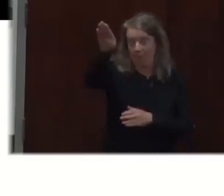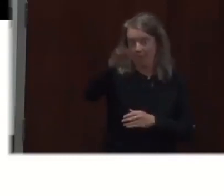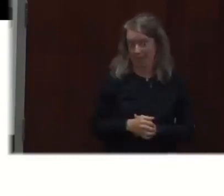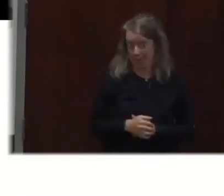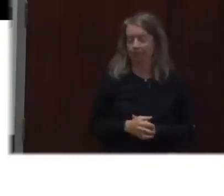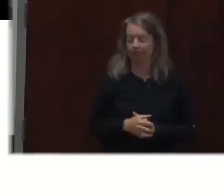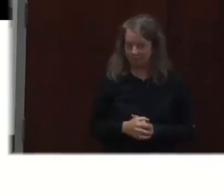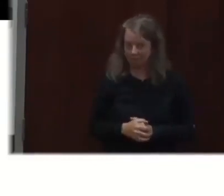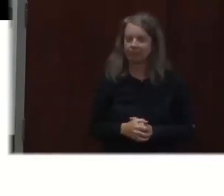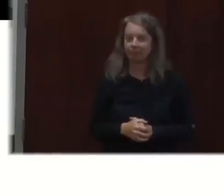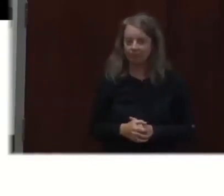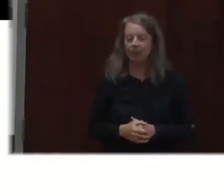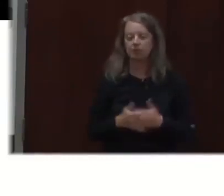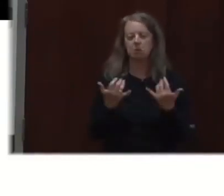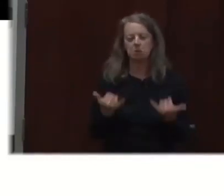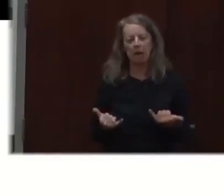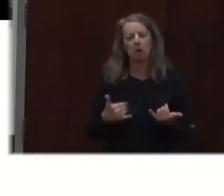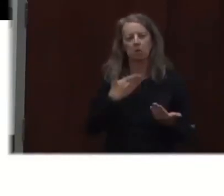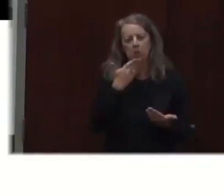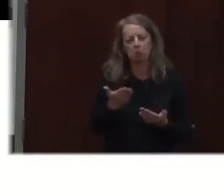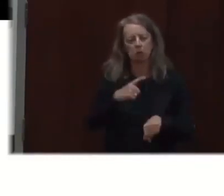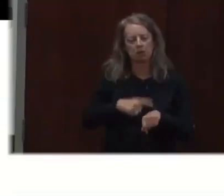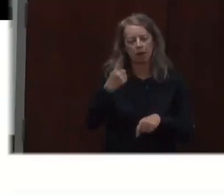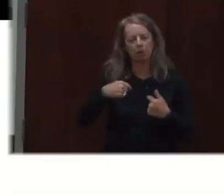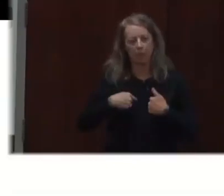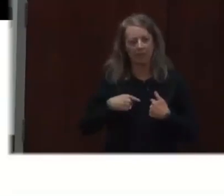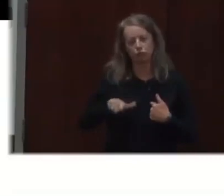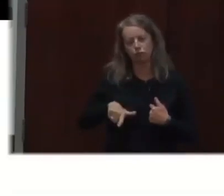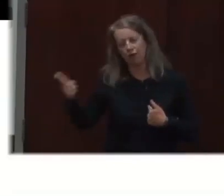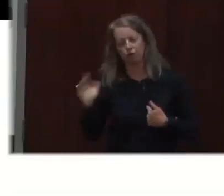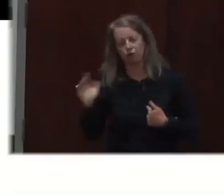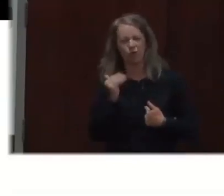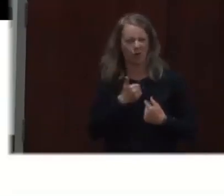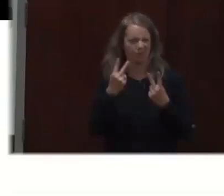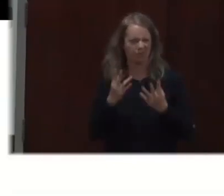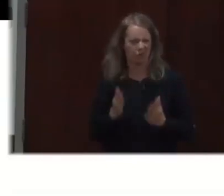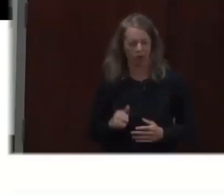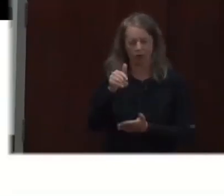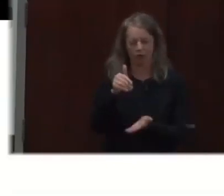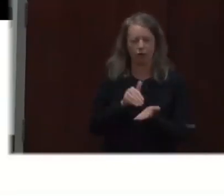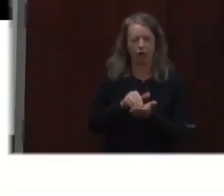doctor Hathaway, para que hable más acerca del hospital y el servicio de salud.